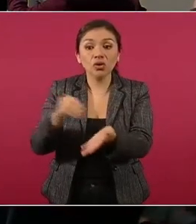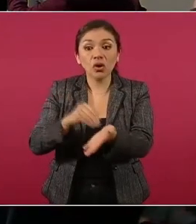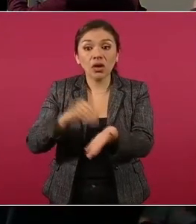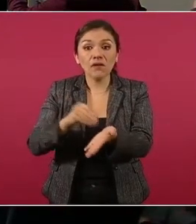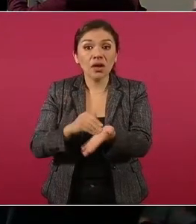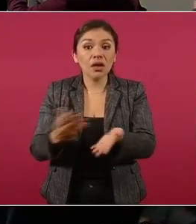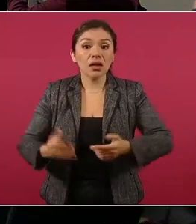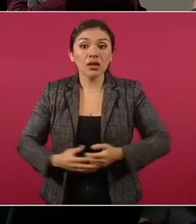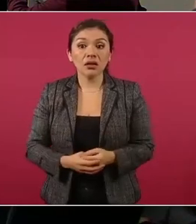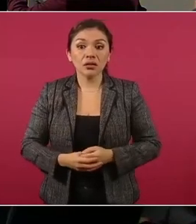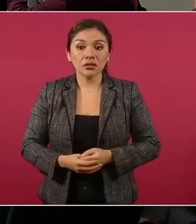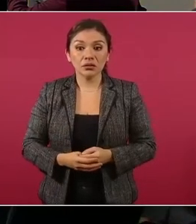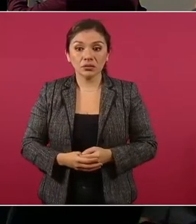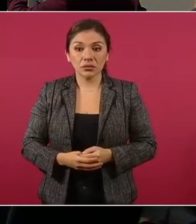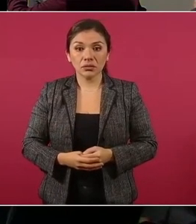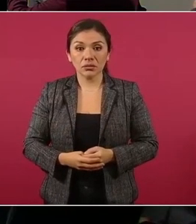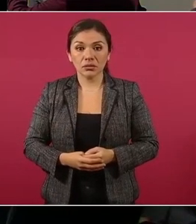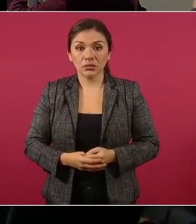y eso